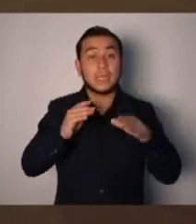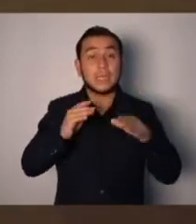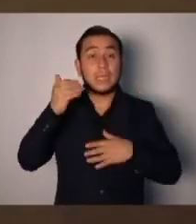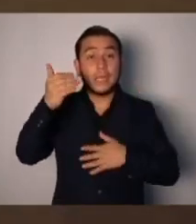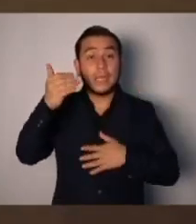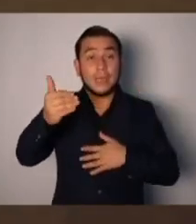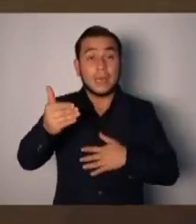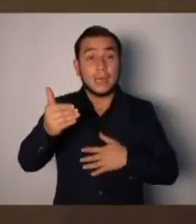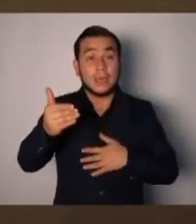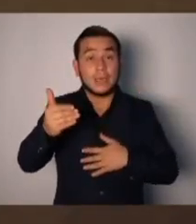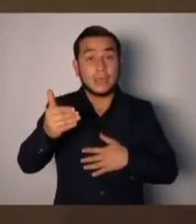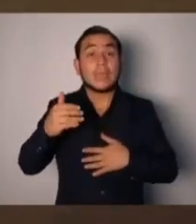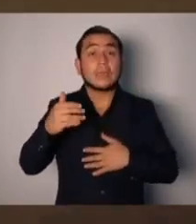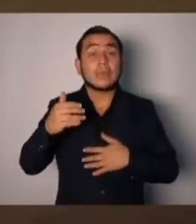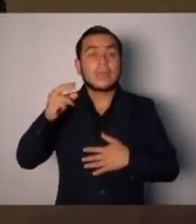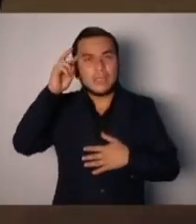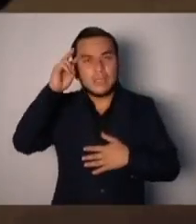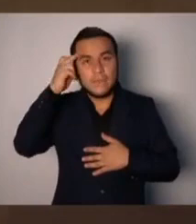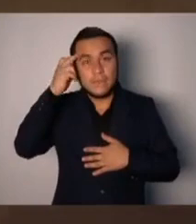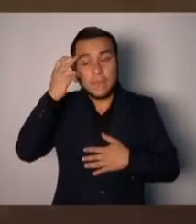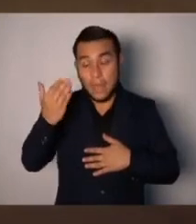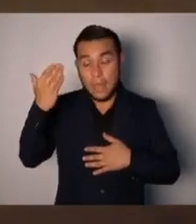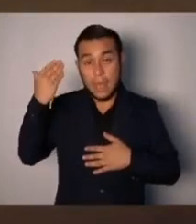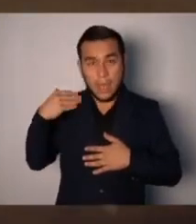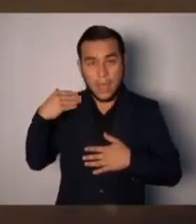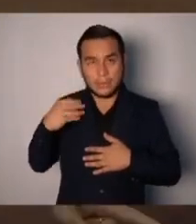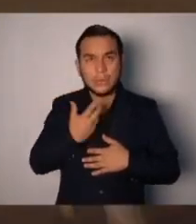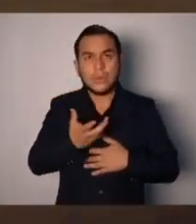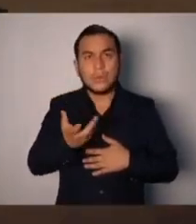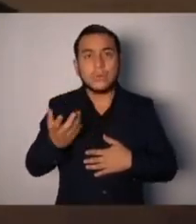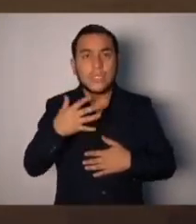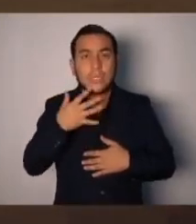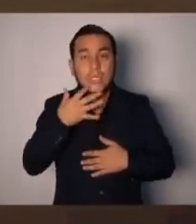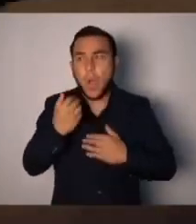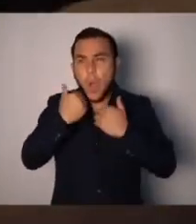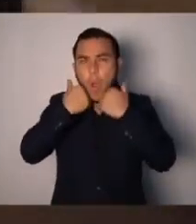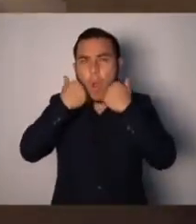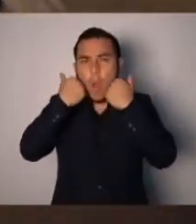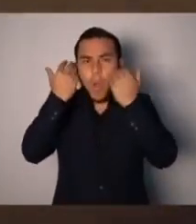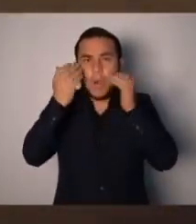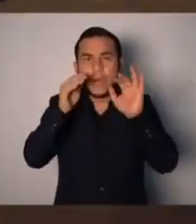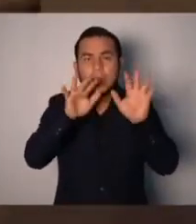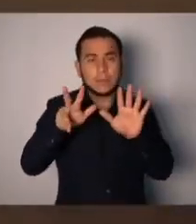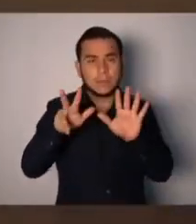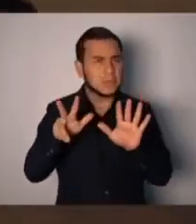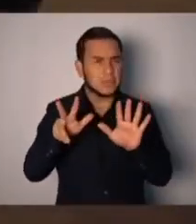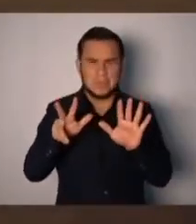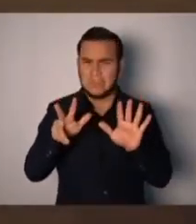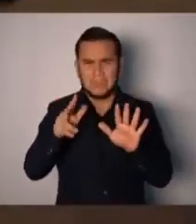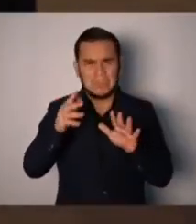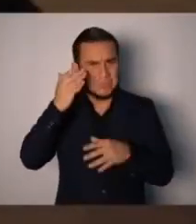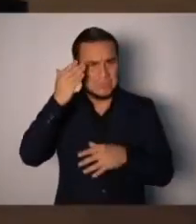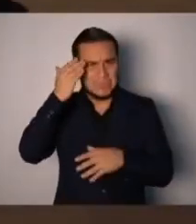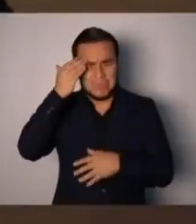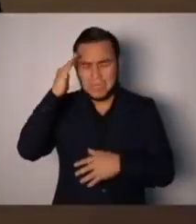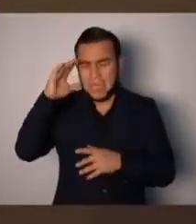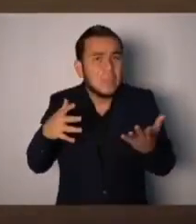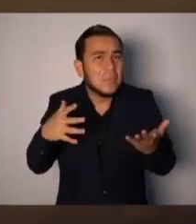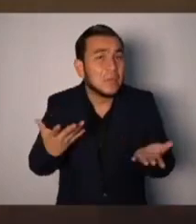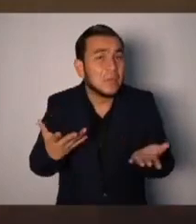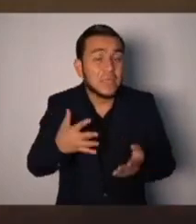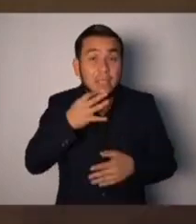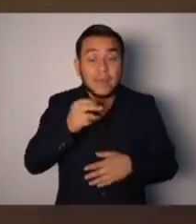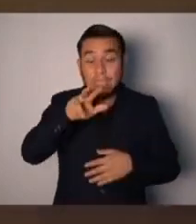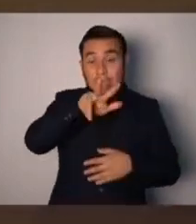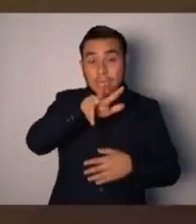masacre. Un adulto de 30 años, cuando estoy hablando de joven de 18, que ya es mayor de edad. No, no, 30 años. Alguien de 35